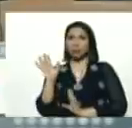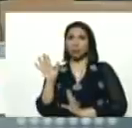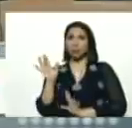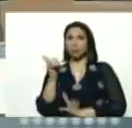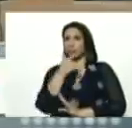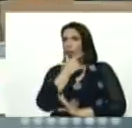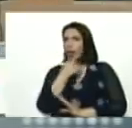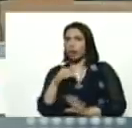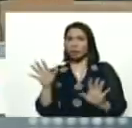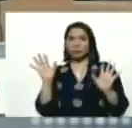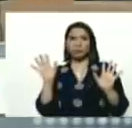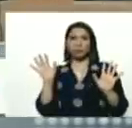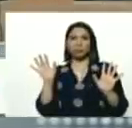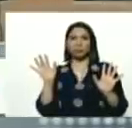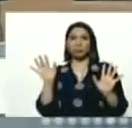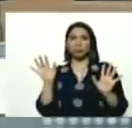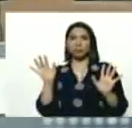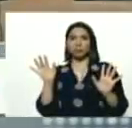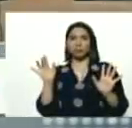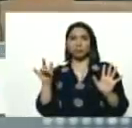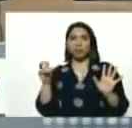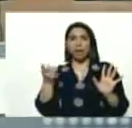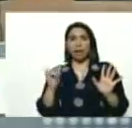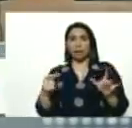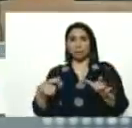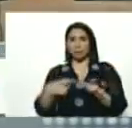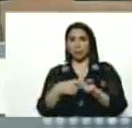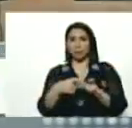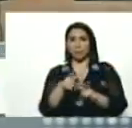sencillito, aquí está, el carnet del partido,